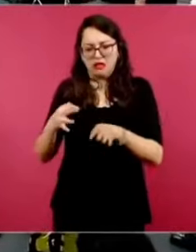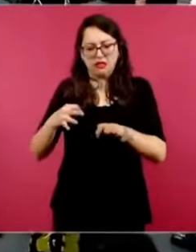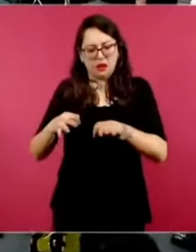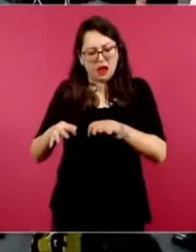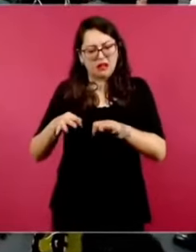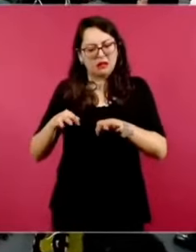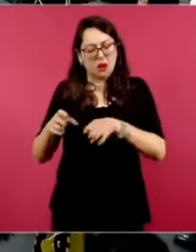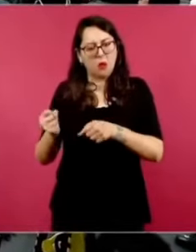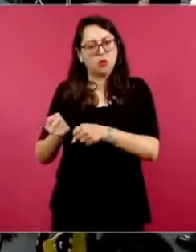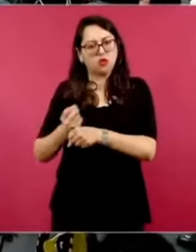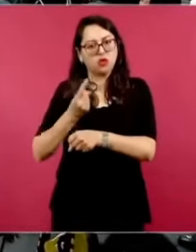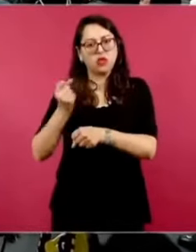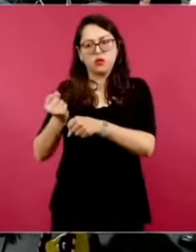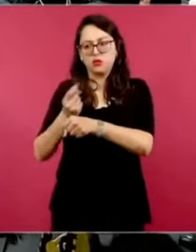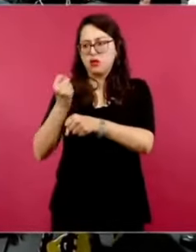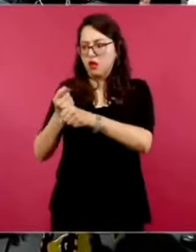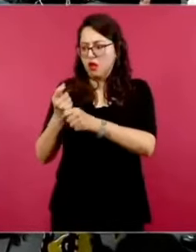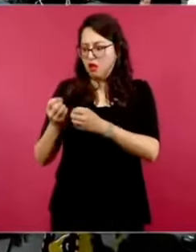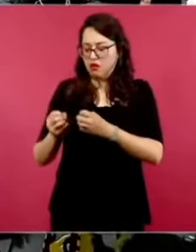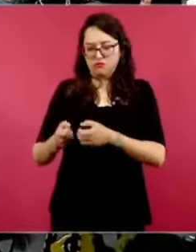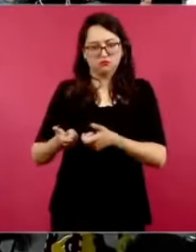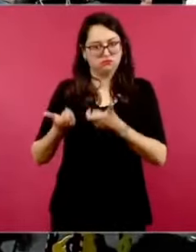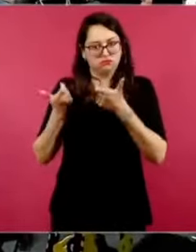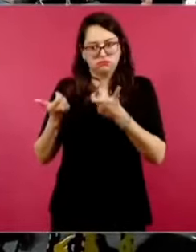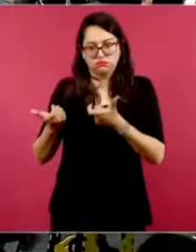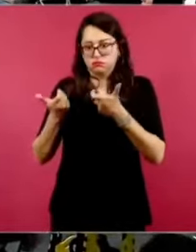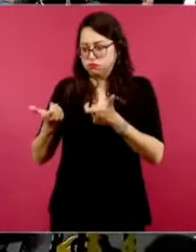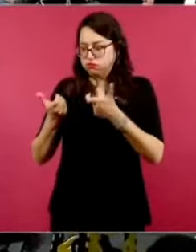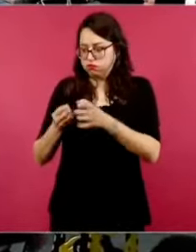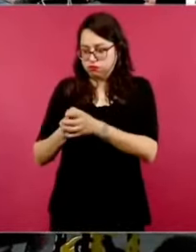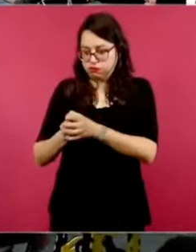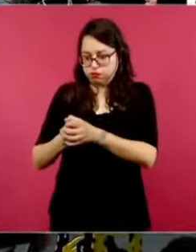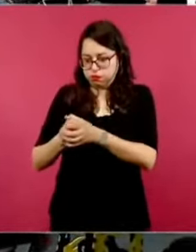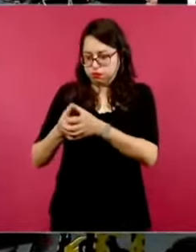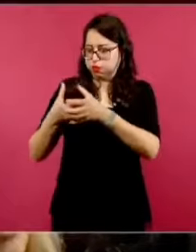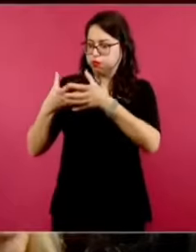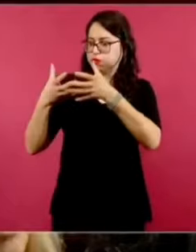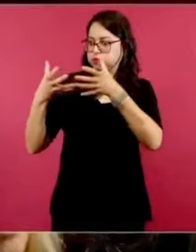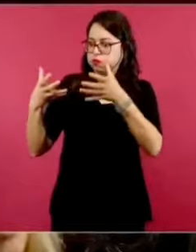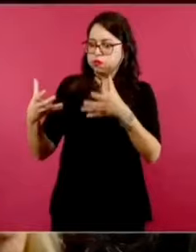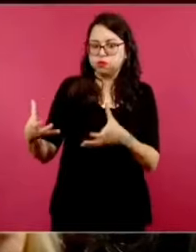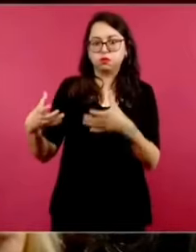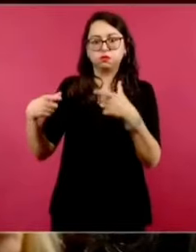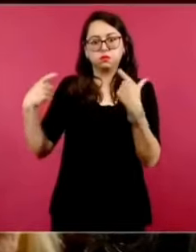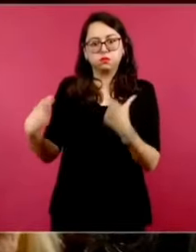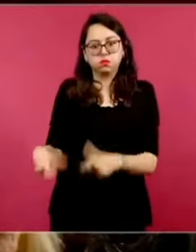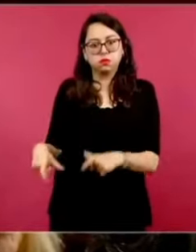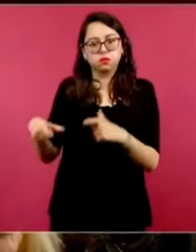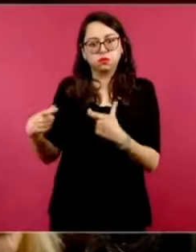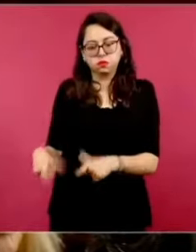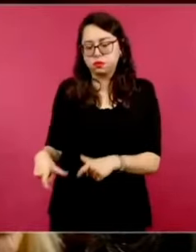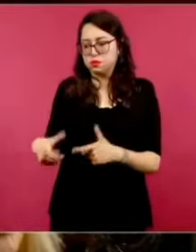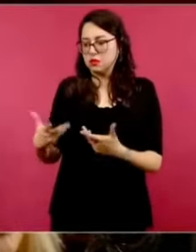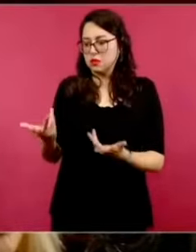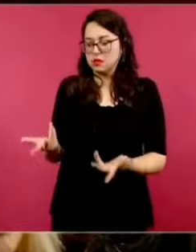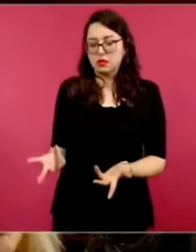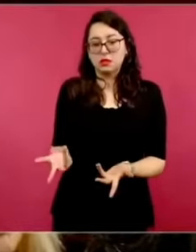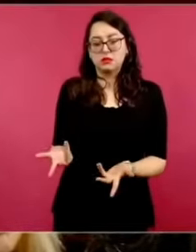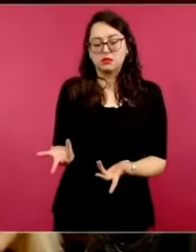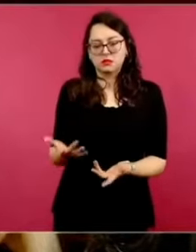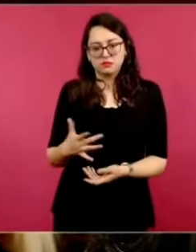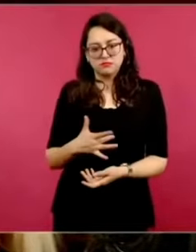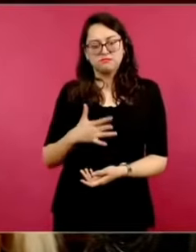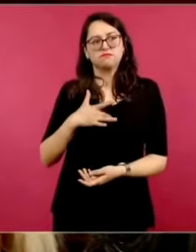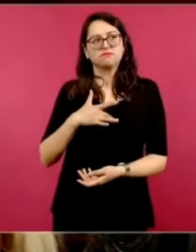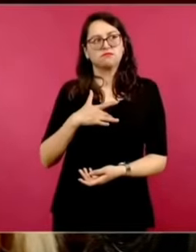lo que hicieron. Ella era parte del grupo Modelo, igual que tiene acciones, pero vendieron y a eso se refería muy